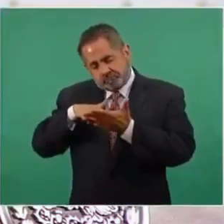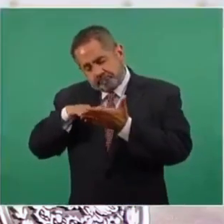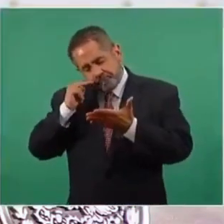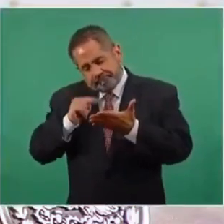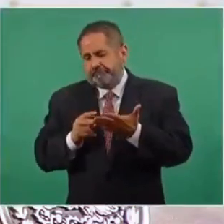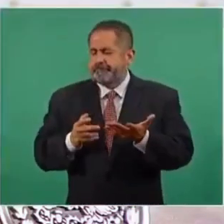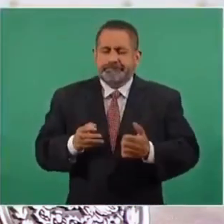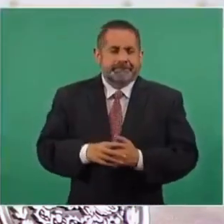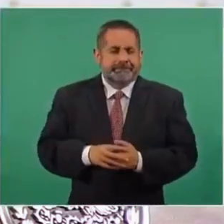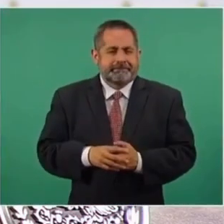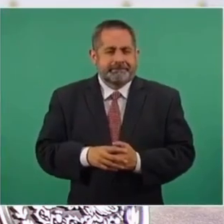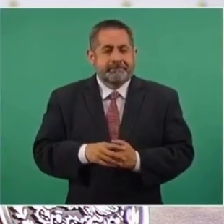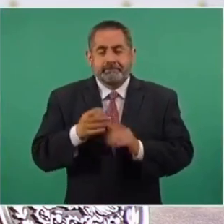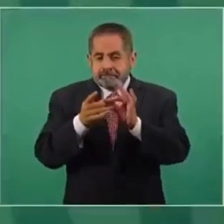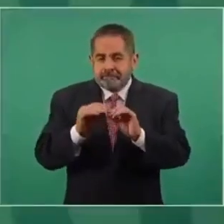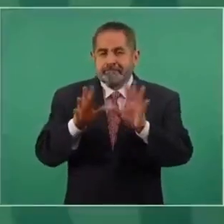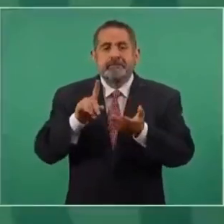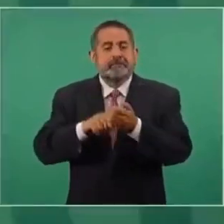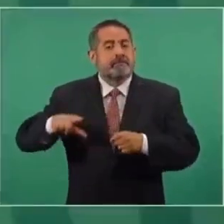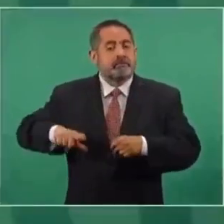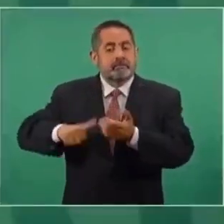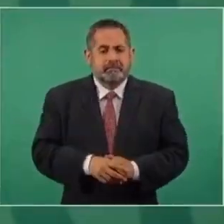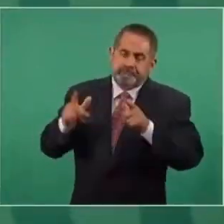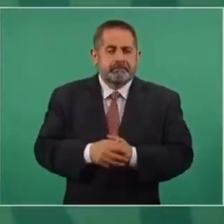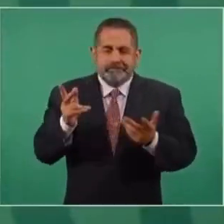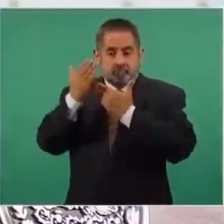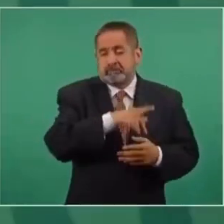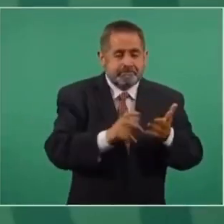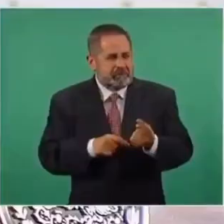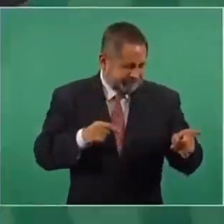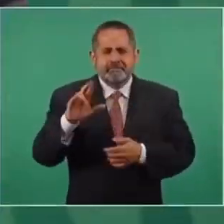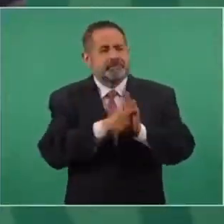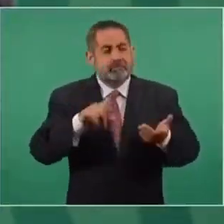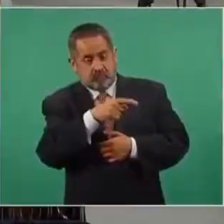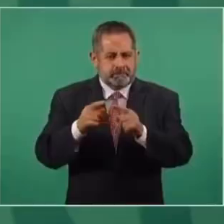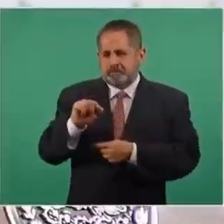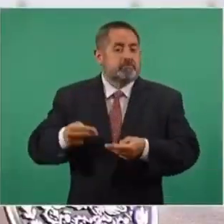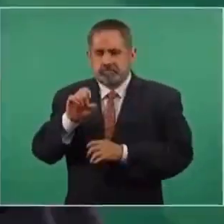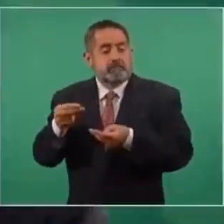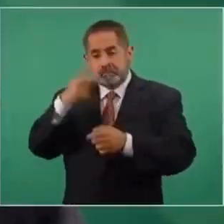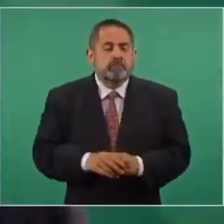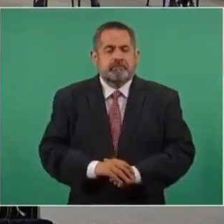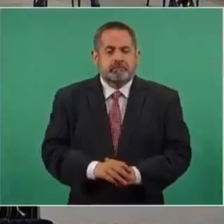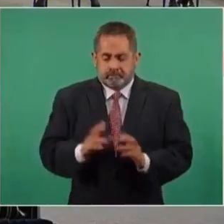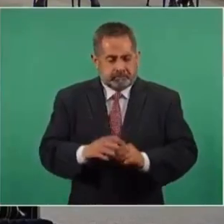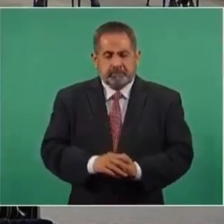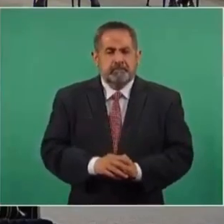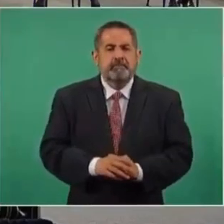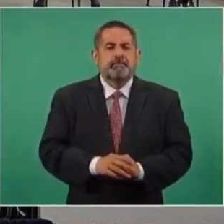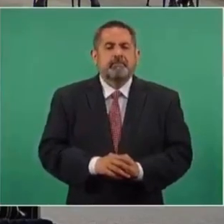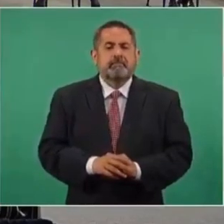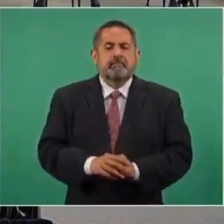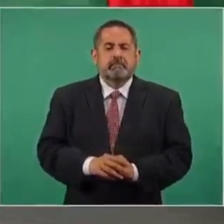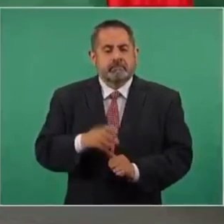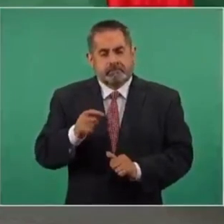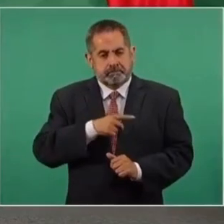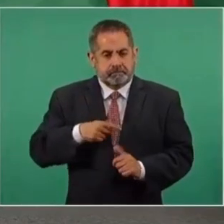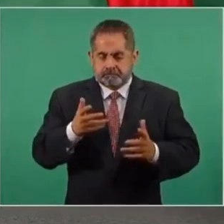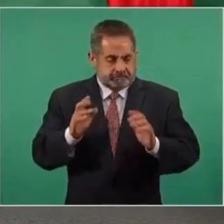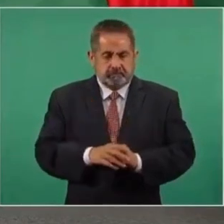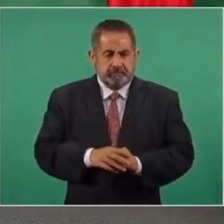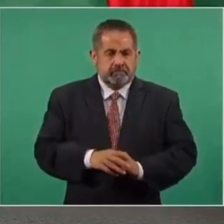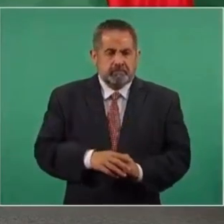leí una aclaración que hizo el gobierno de la ciudad. Una eternidad más tarde. Tenemos que